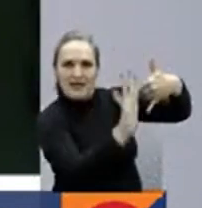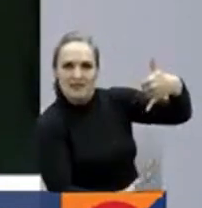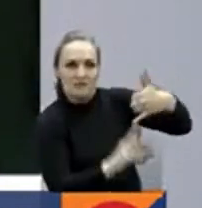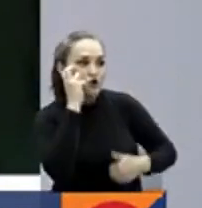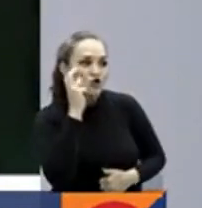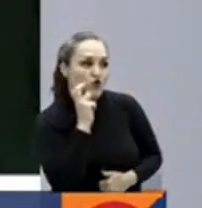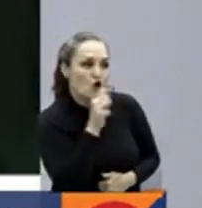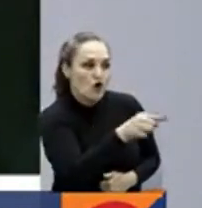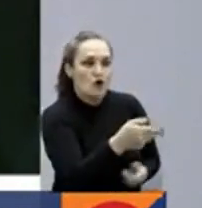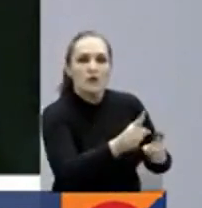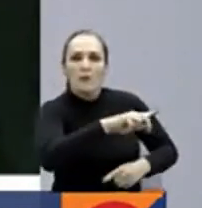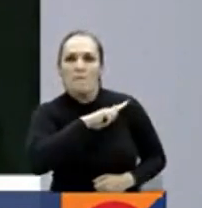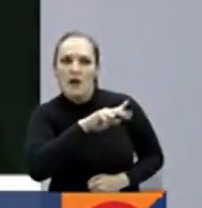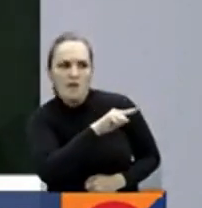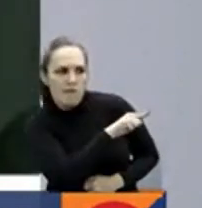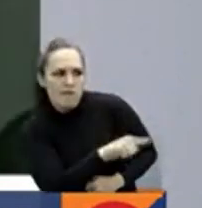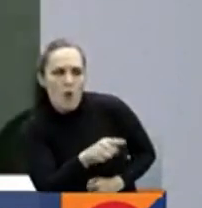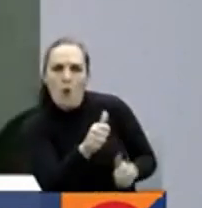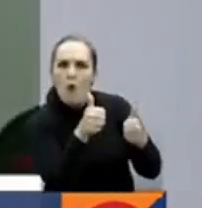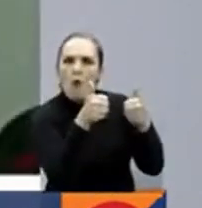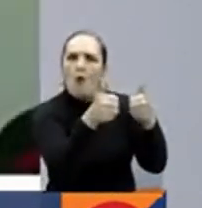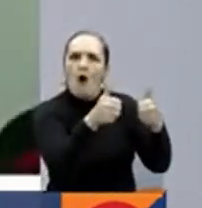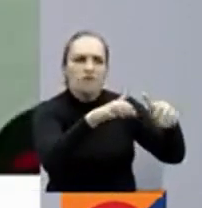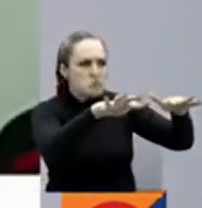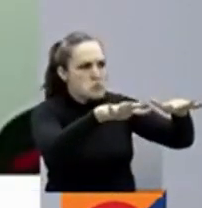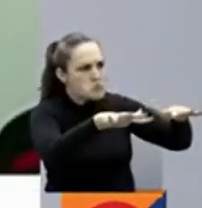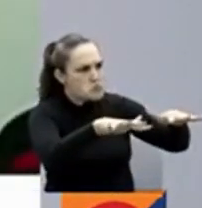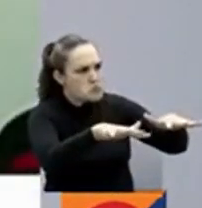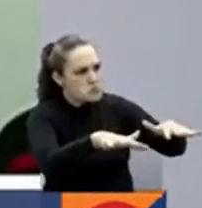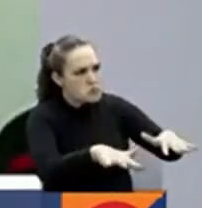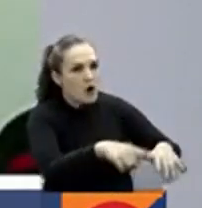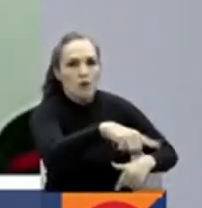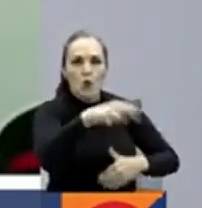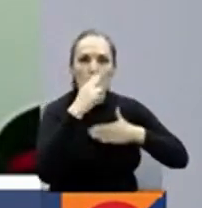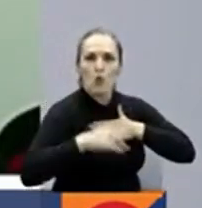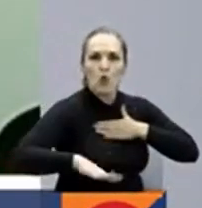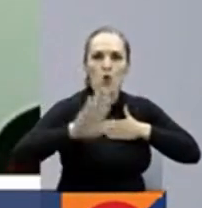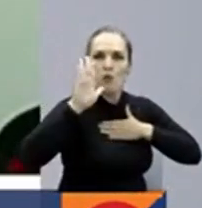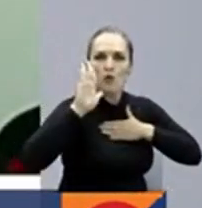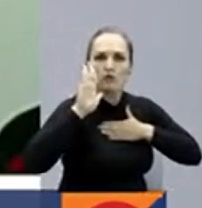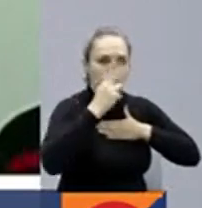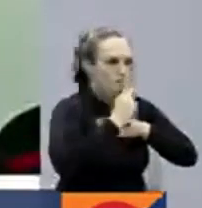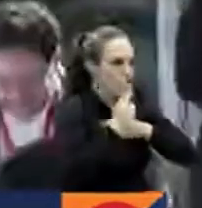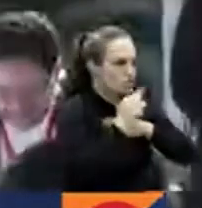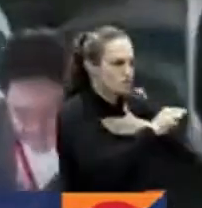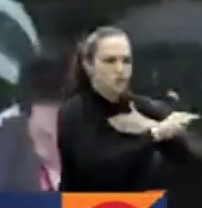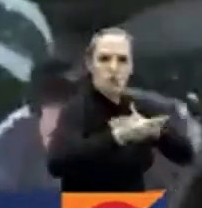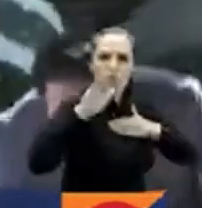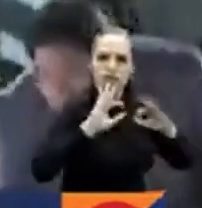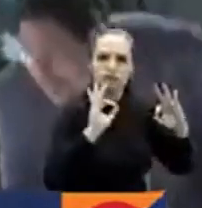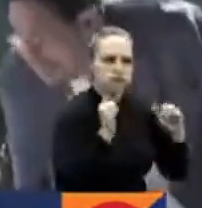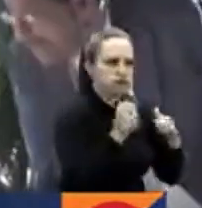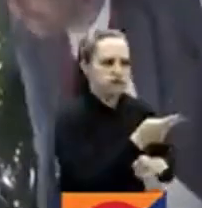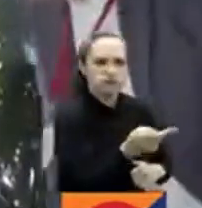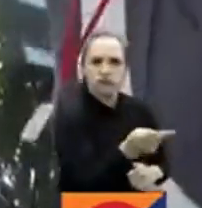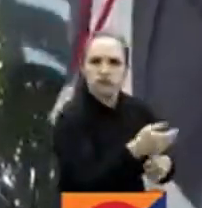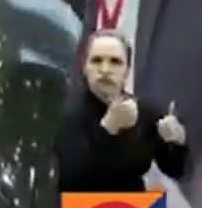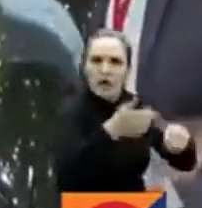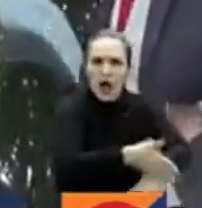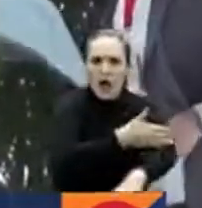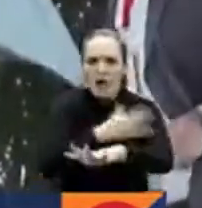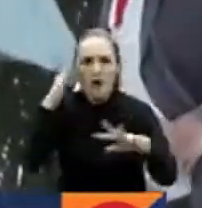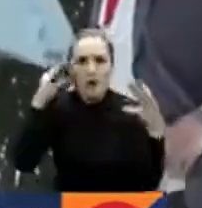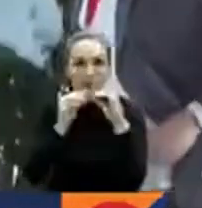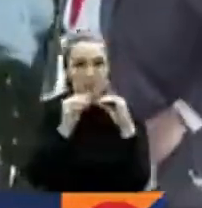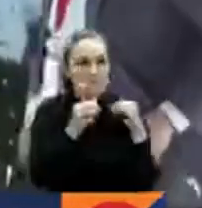Chocó y Valle del Cauca como parte de los compromisos adquiridos por esta mesa. Los equipos negociadores se